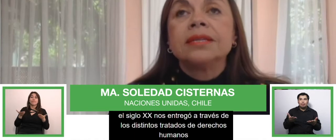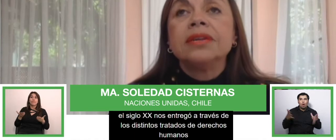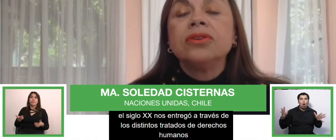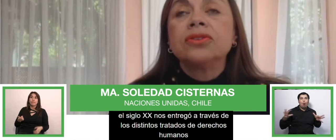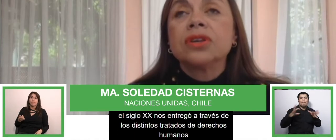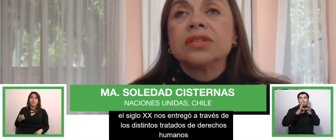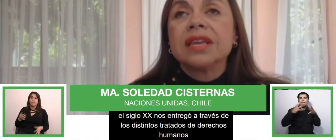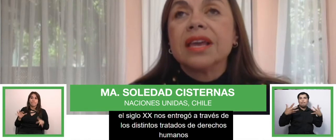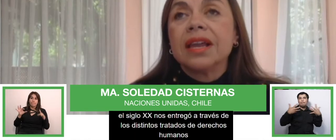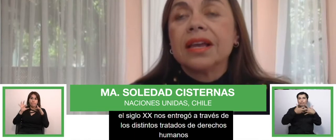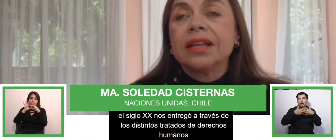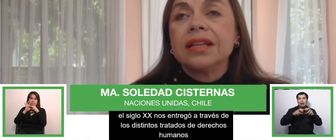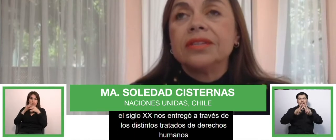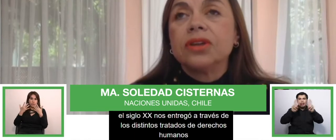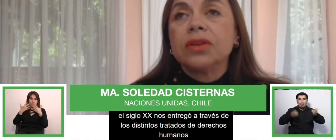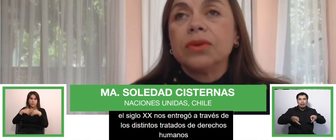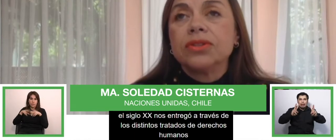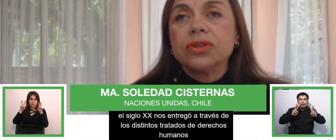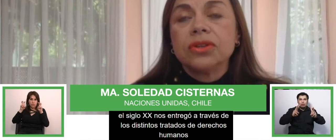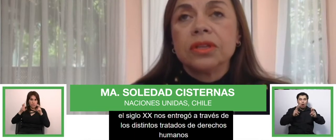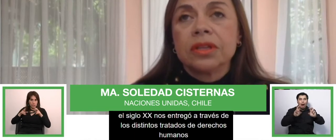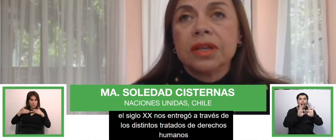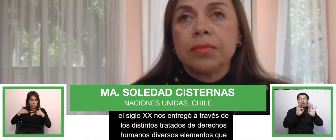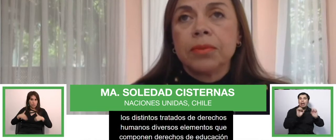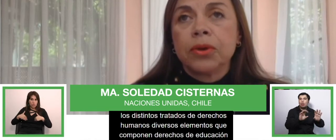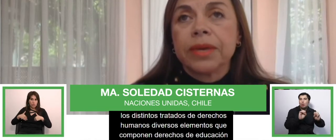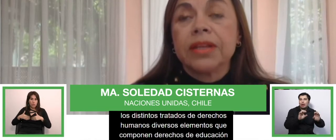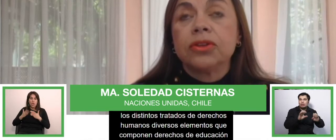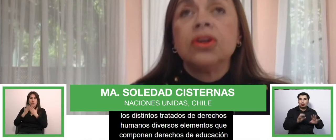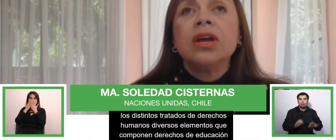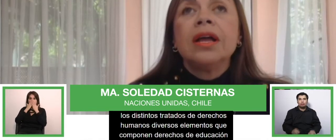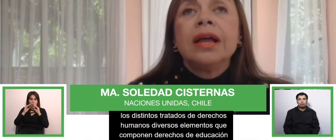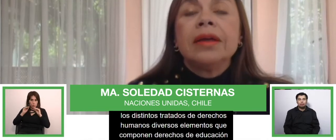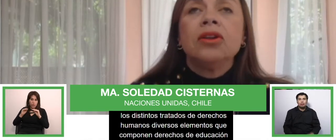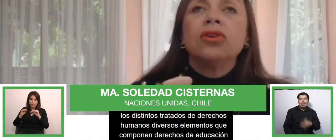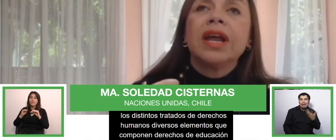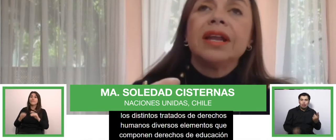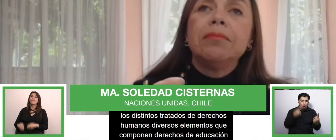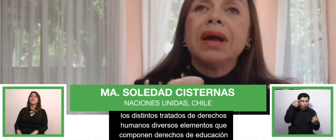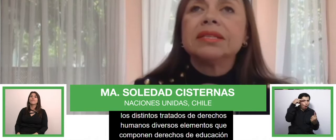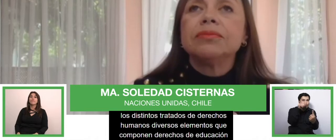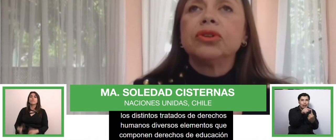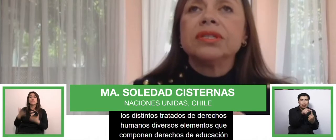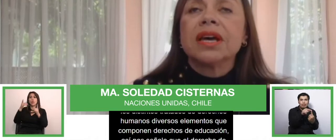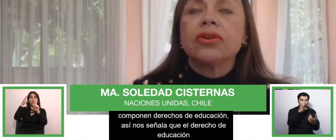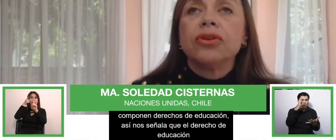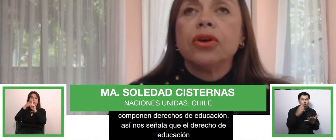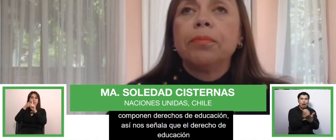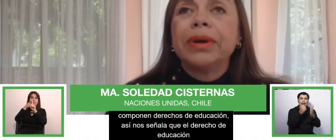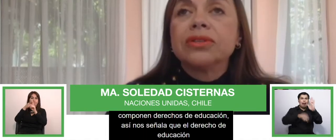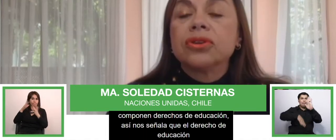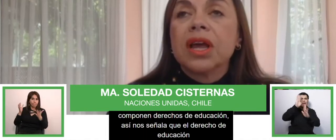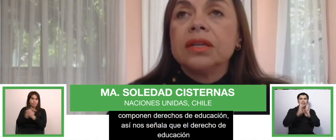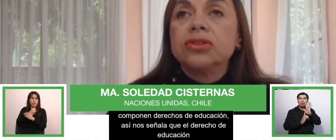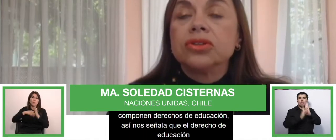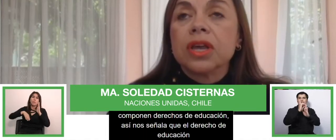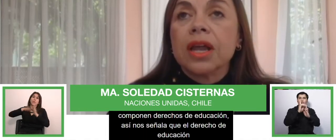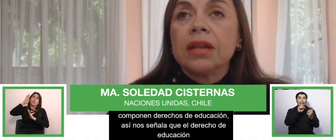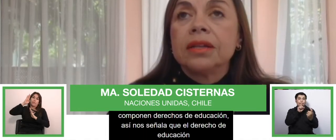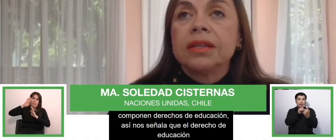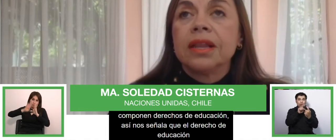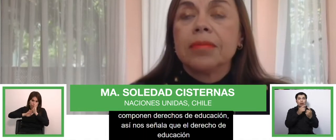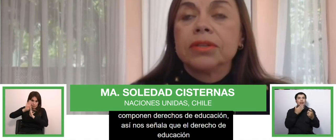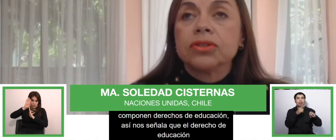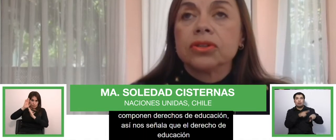Así nos señala que el derecho a la educación tiene por objeto lograr el máximo desarrollo personal y